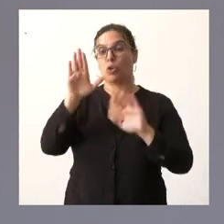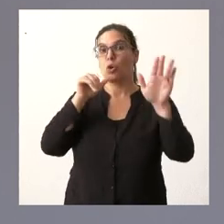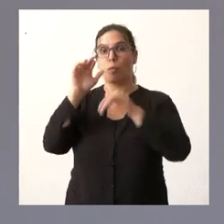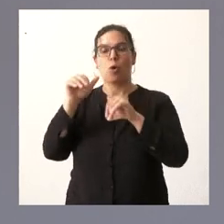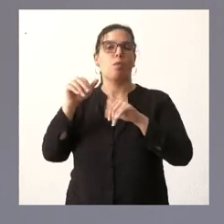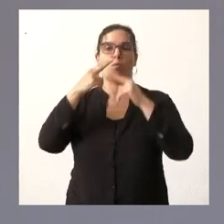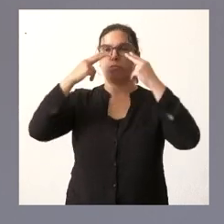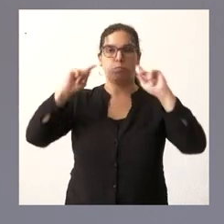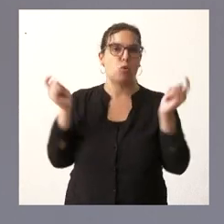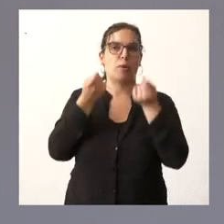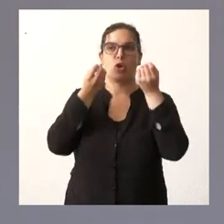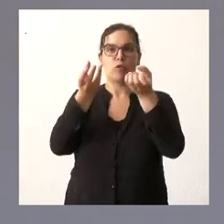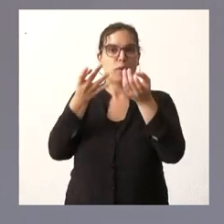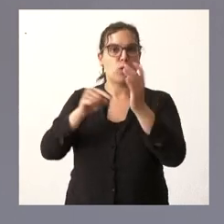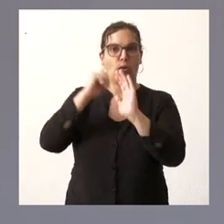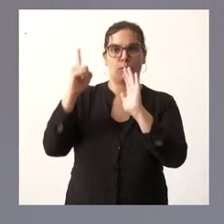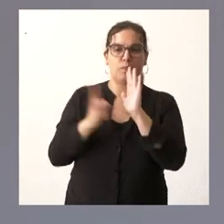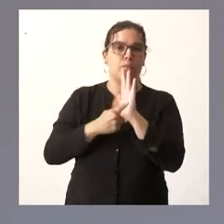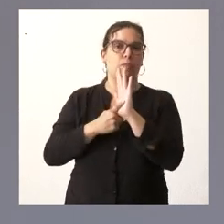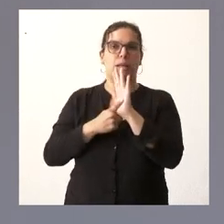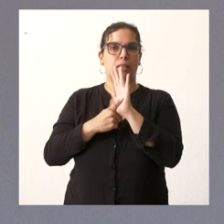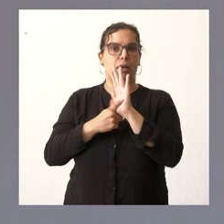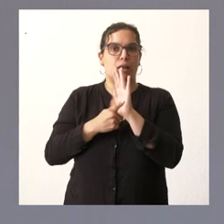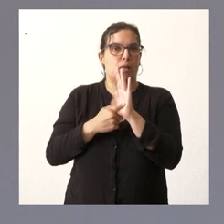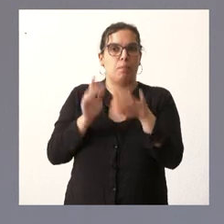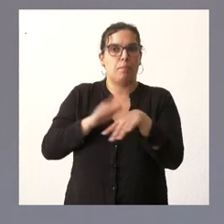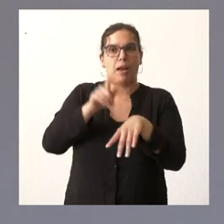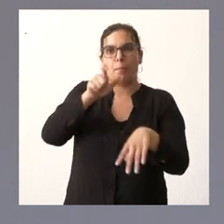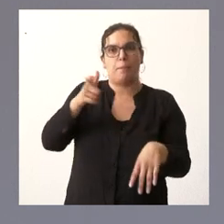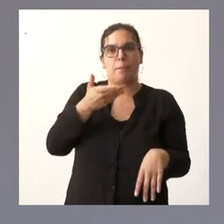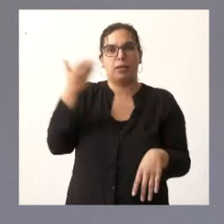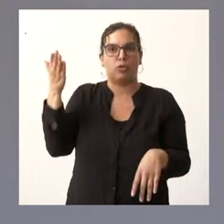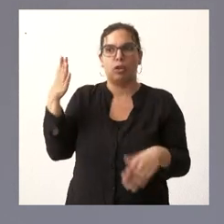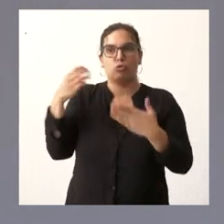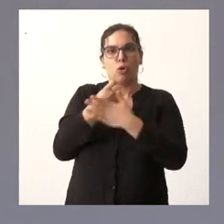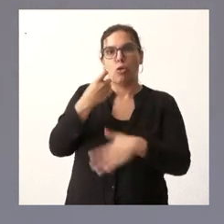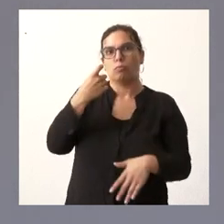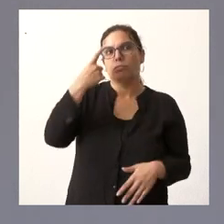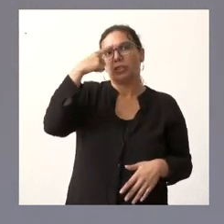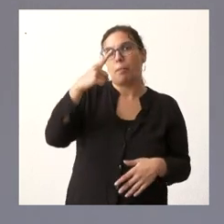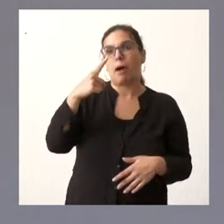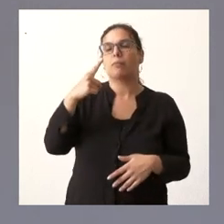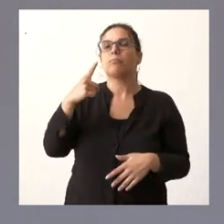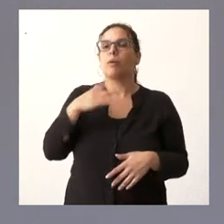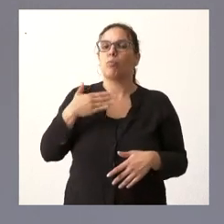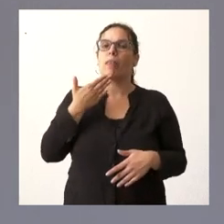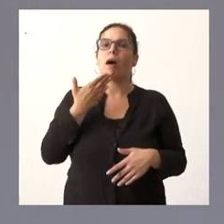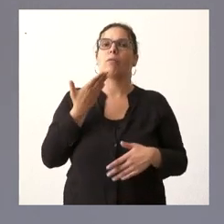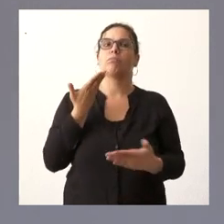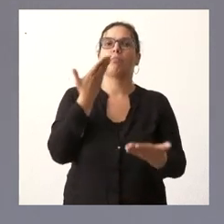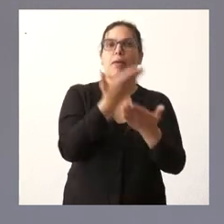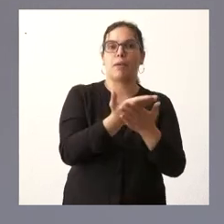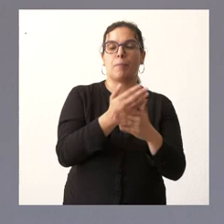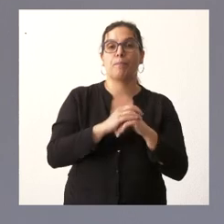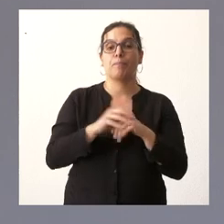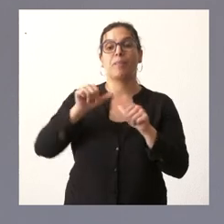público se dará toda la información al respecto para que todo el mundo pueda disponer de esta información y pueda presentarse en ocasiones